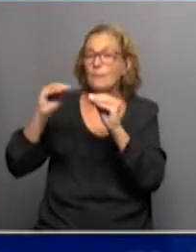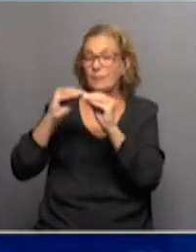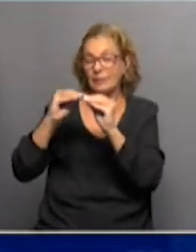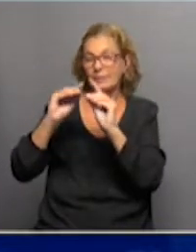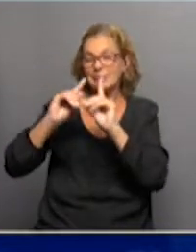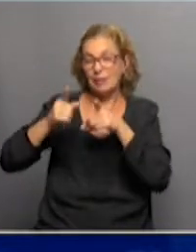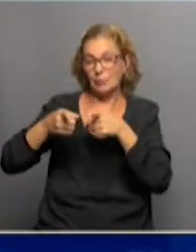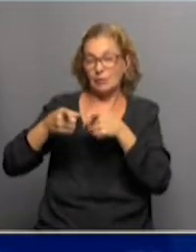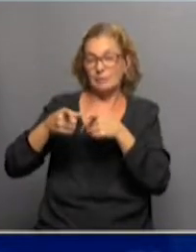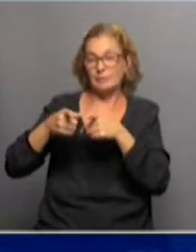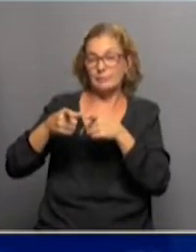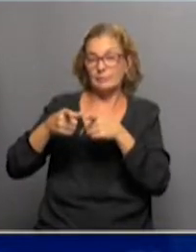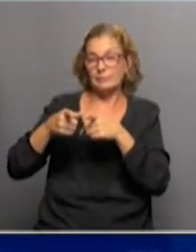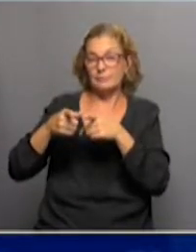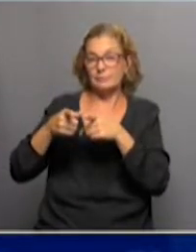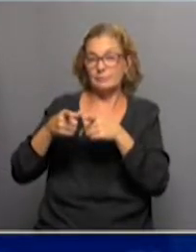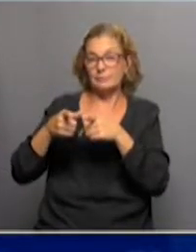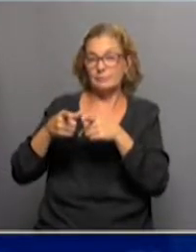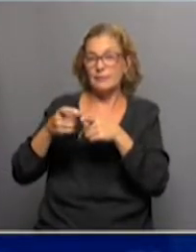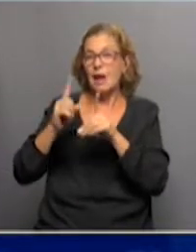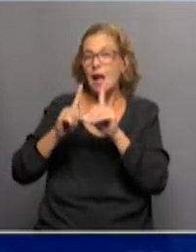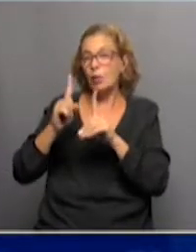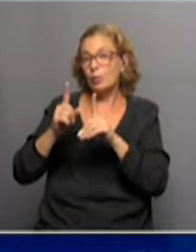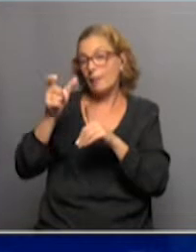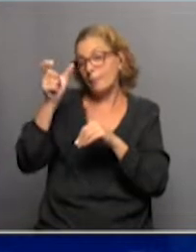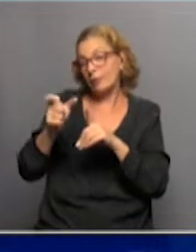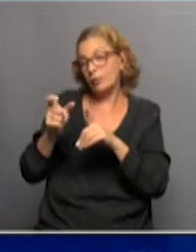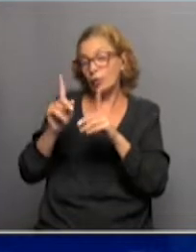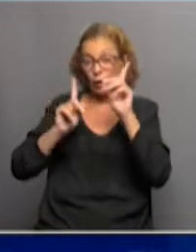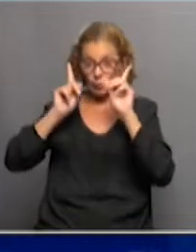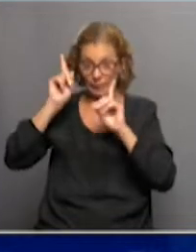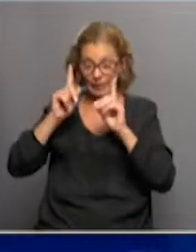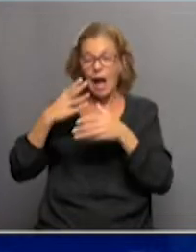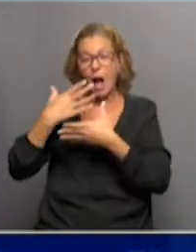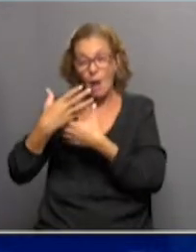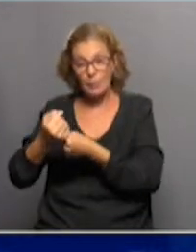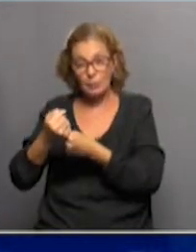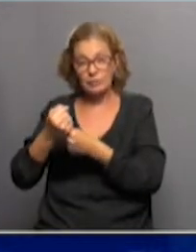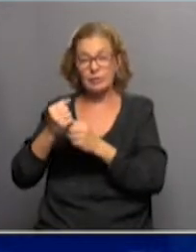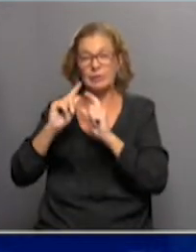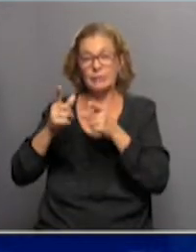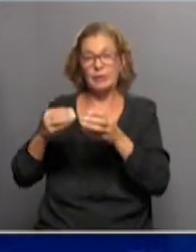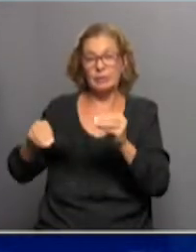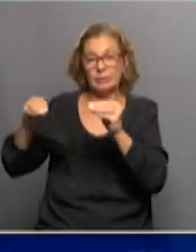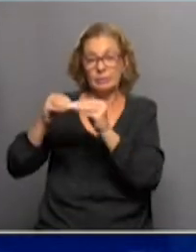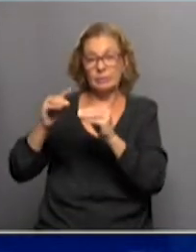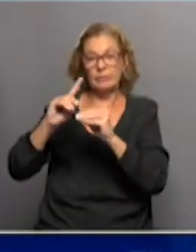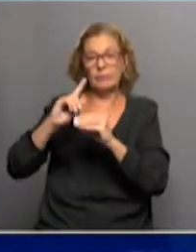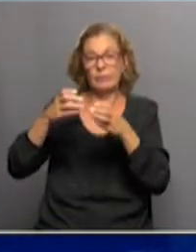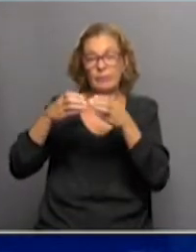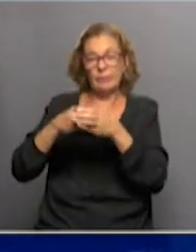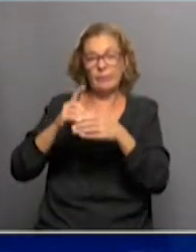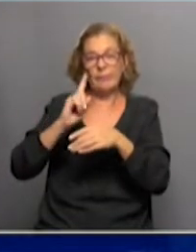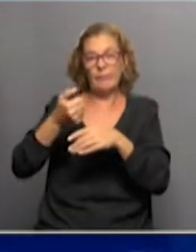algunos de nosotros desde la universidad y también con integrantes del GACH que se